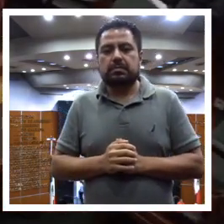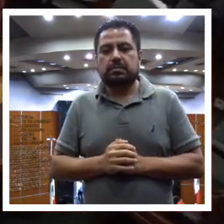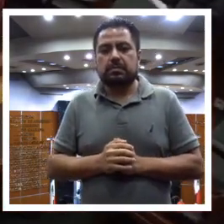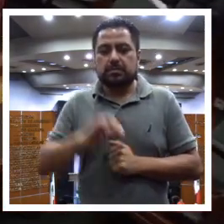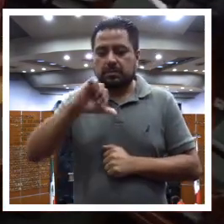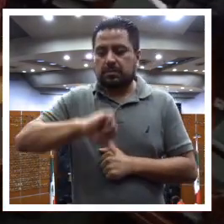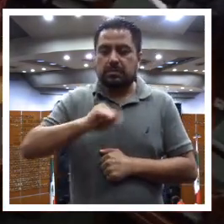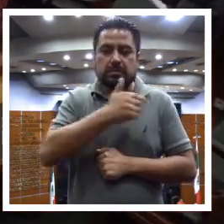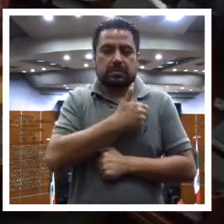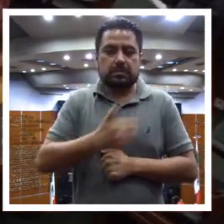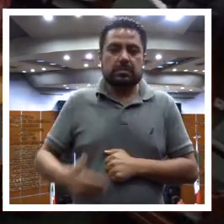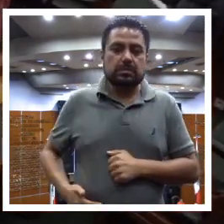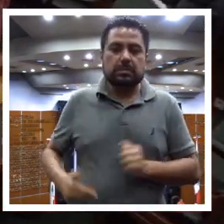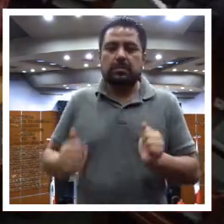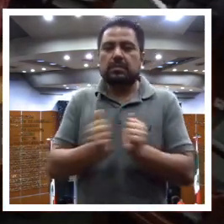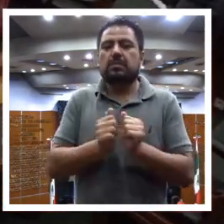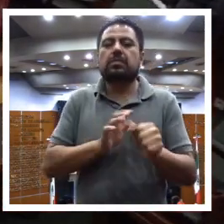Esta presidencia, con fundamento en el artículo…